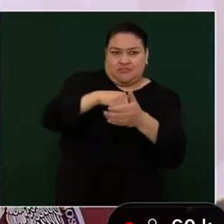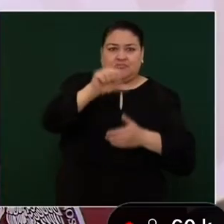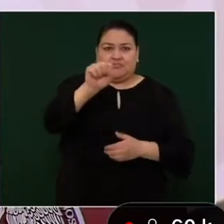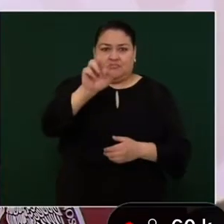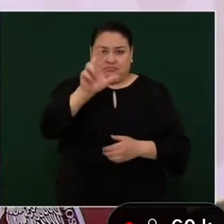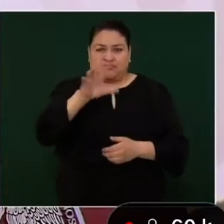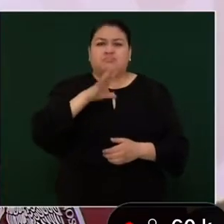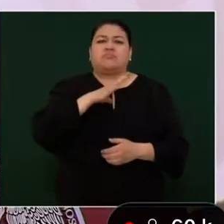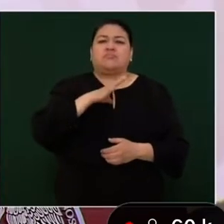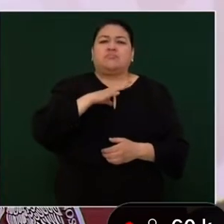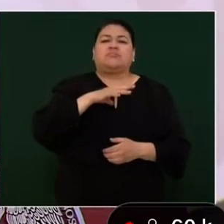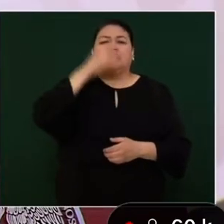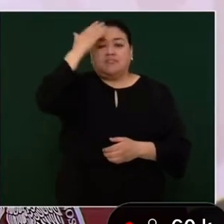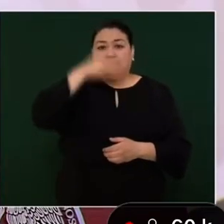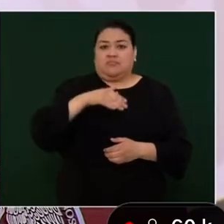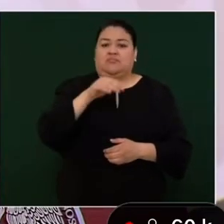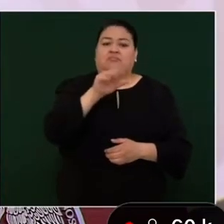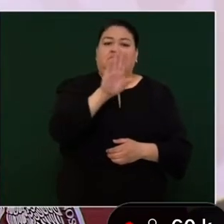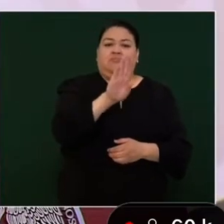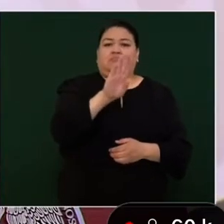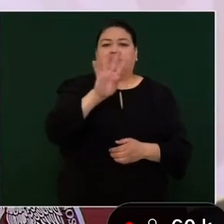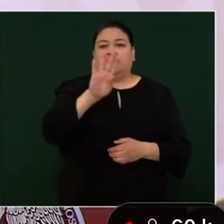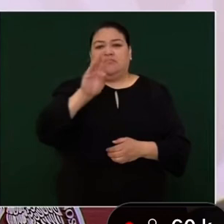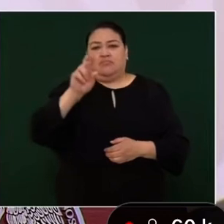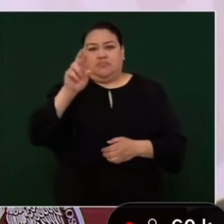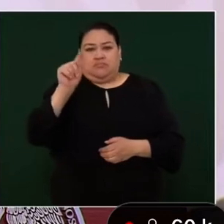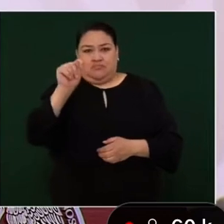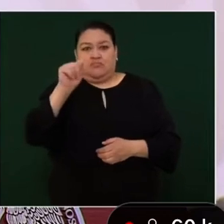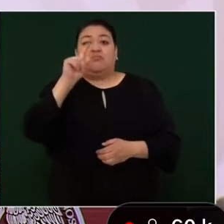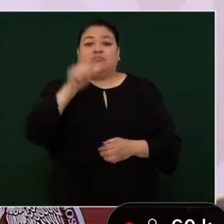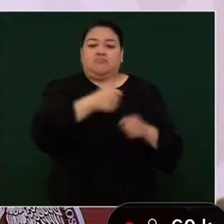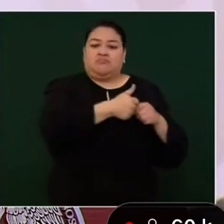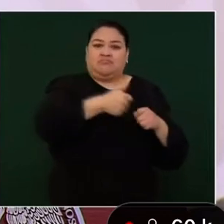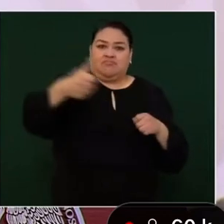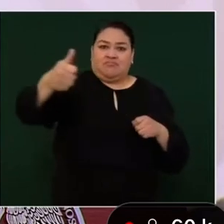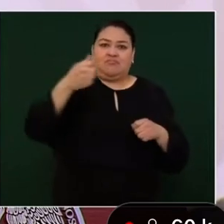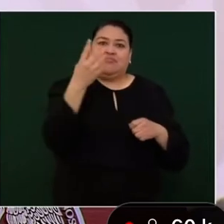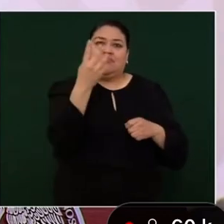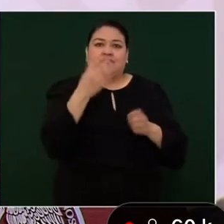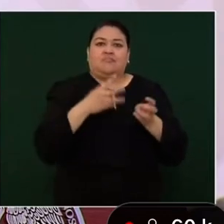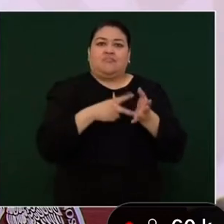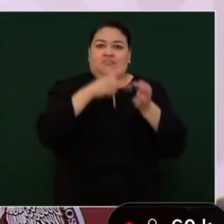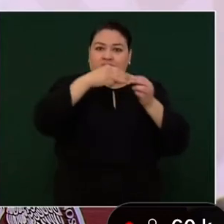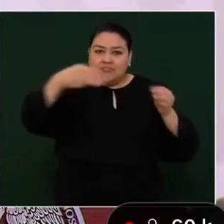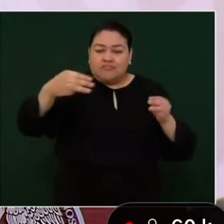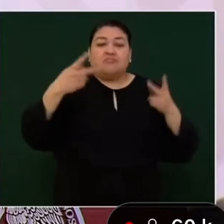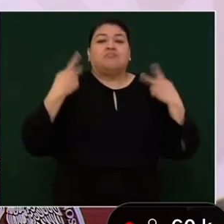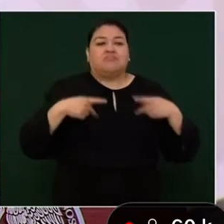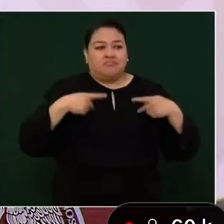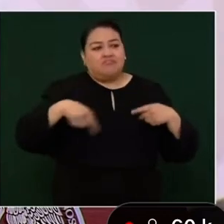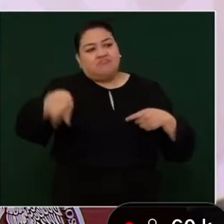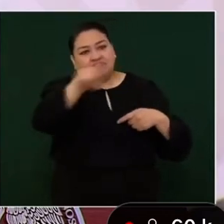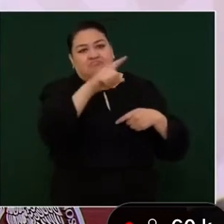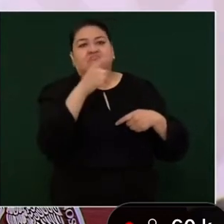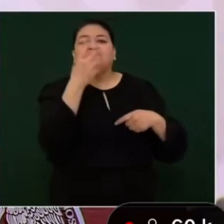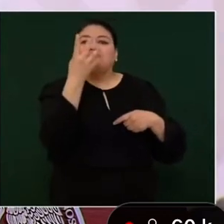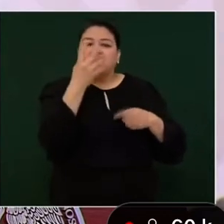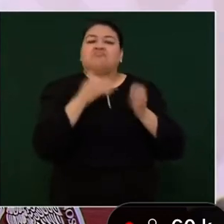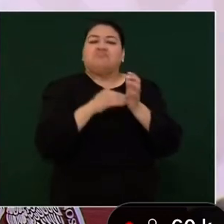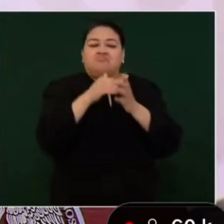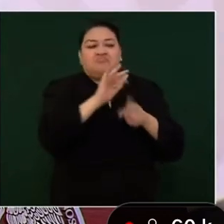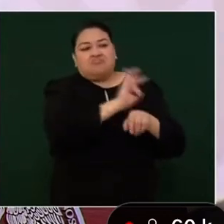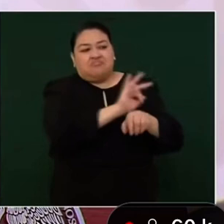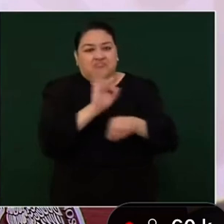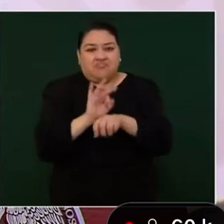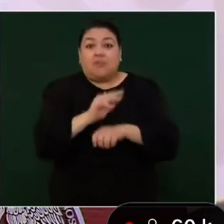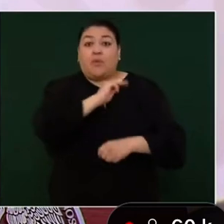comprende 41 kilómetros de longitud total, beneficiando a más de tres millones de habitantes con movilidad segura, cubriendo seis